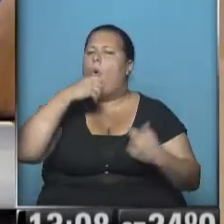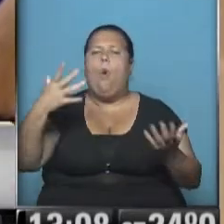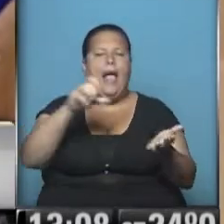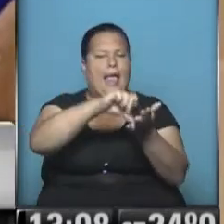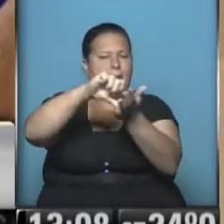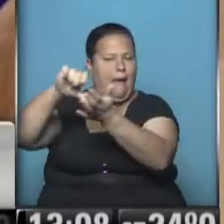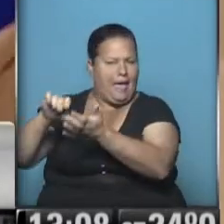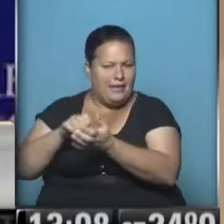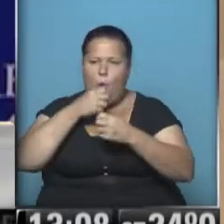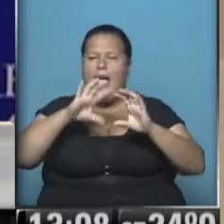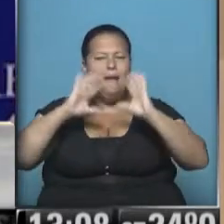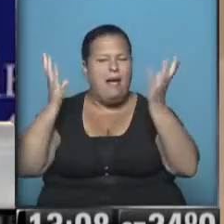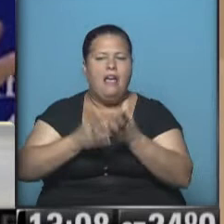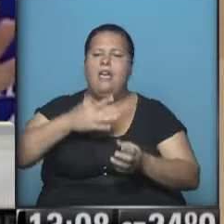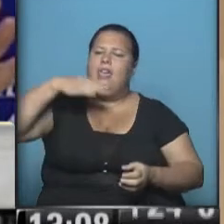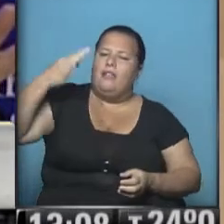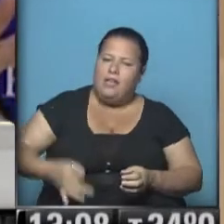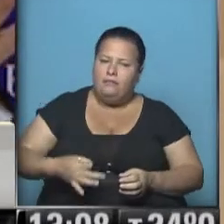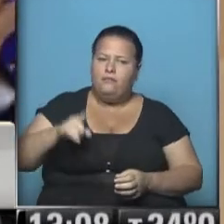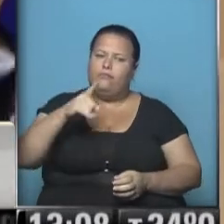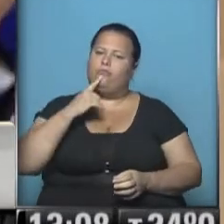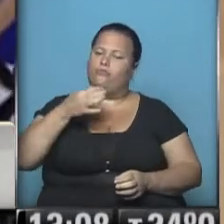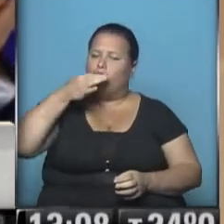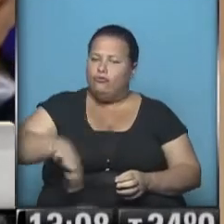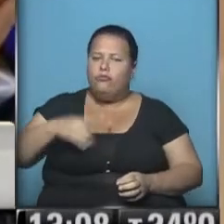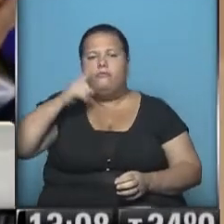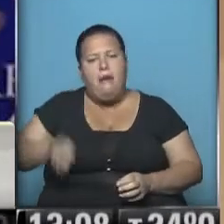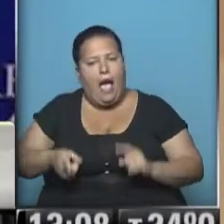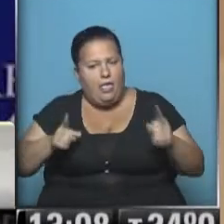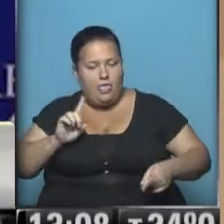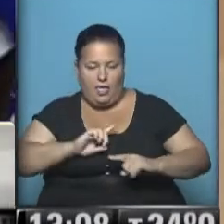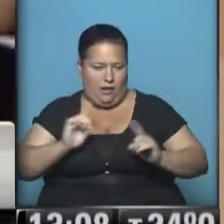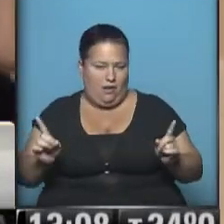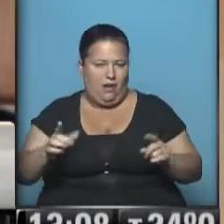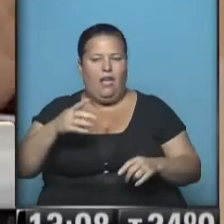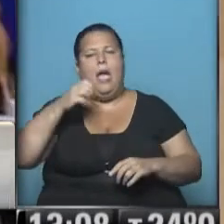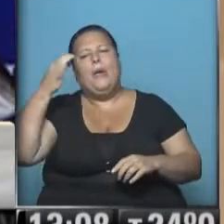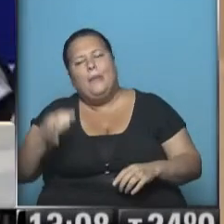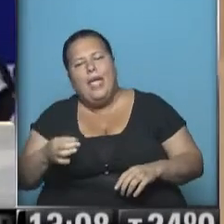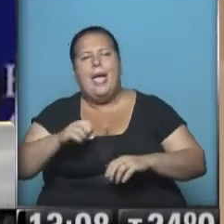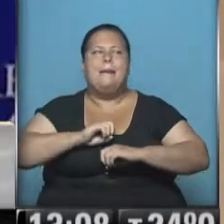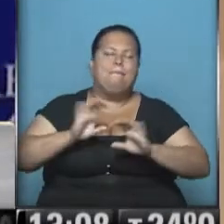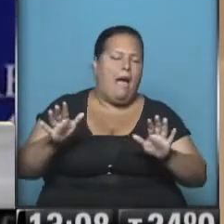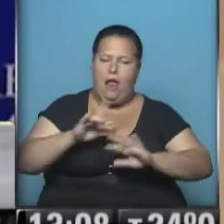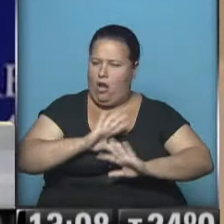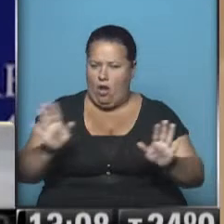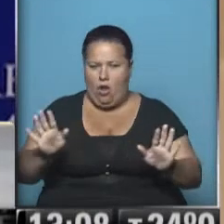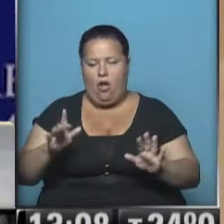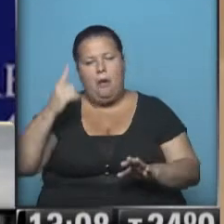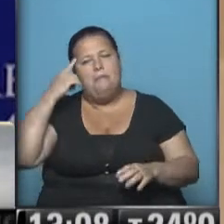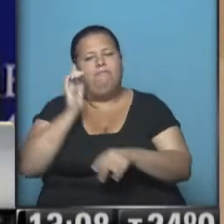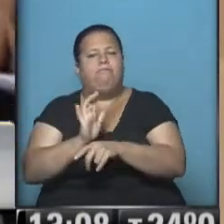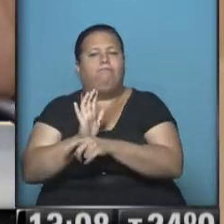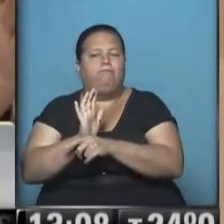país del mundo tome decisiones, no solamente ya injustas o consideradas